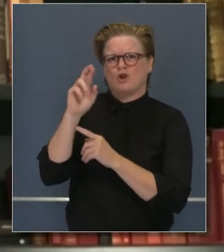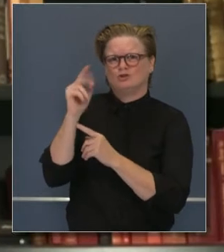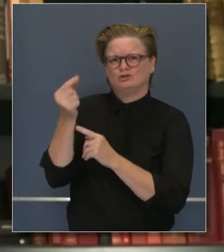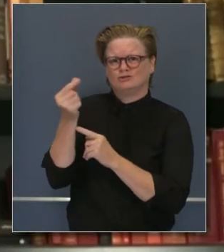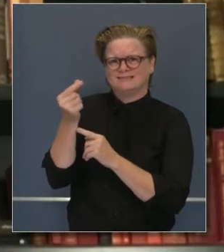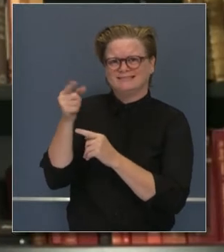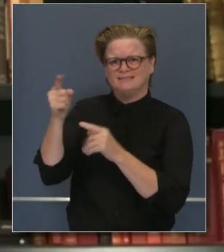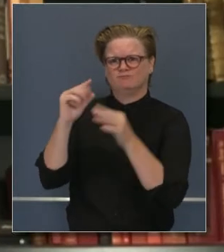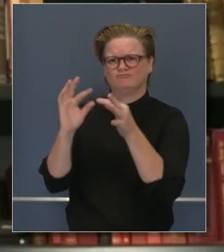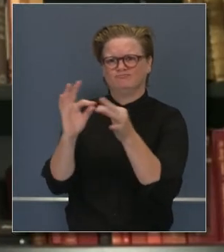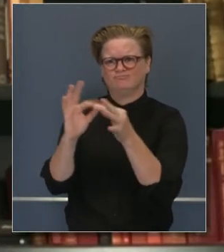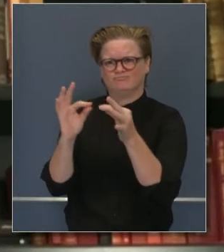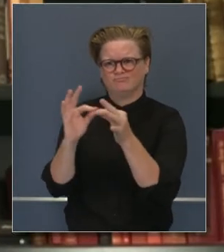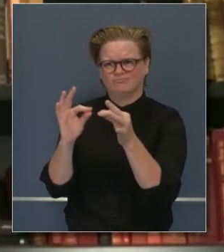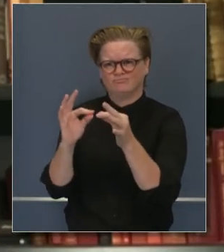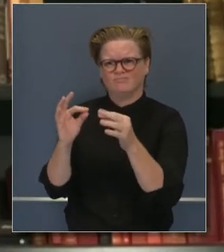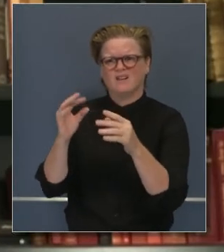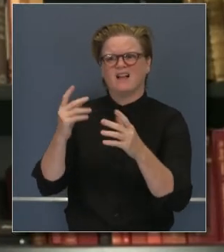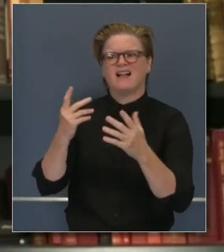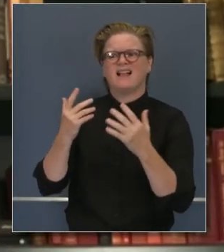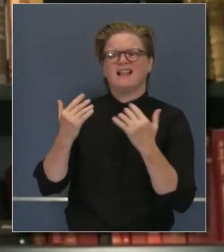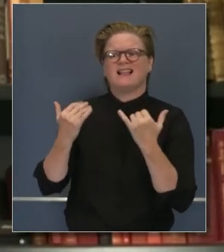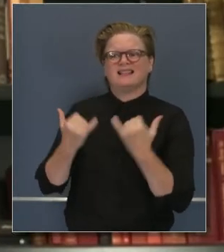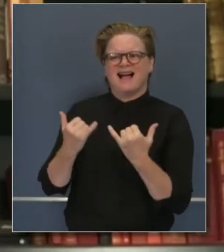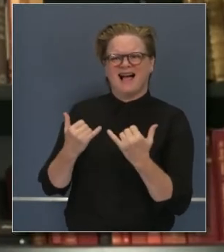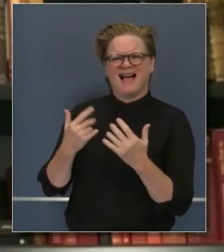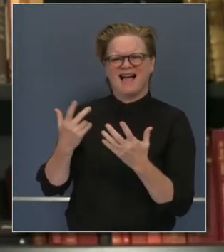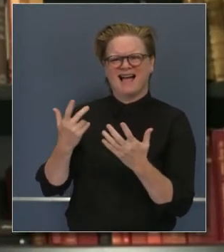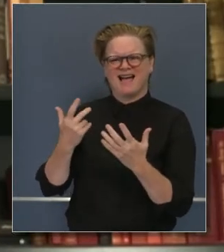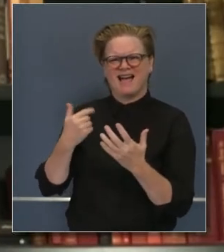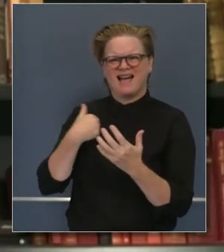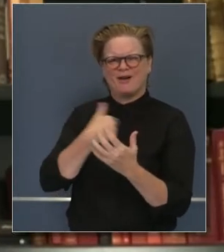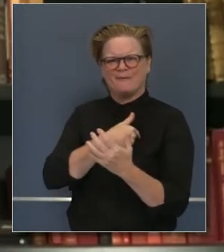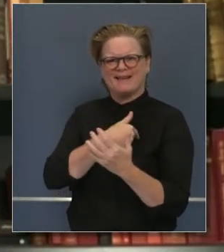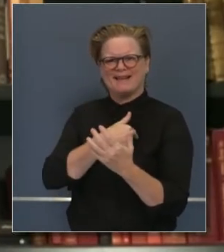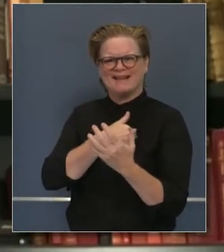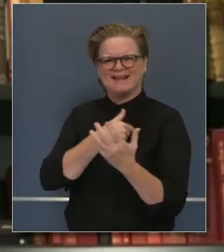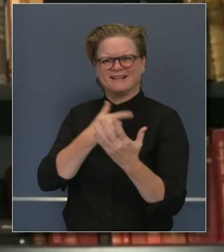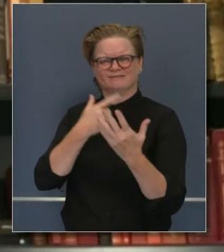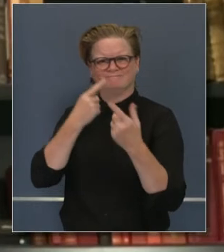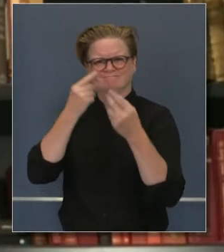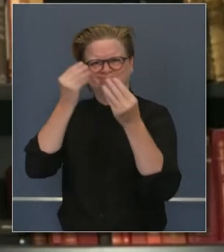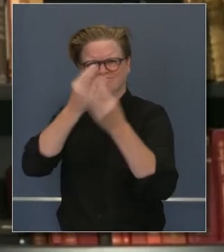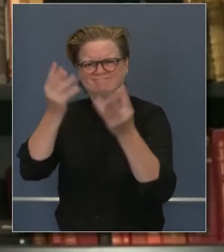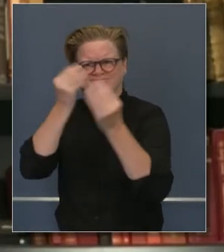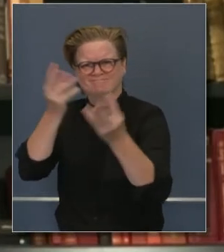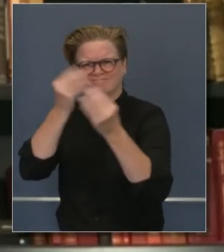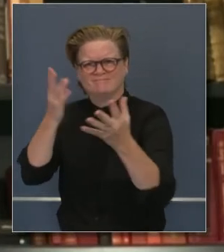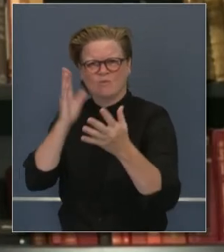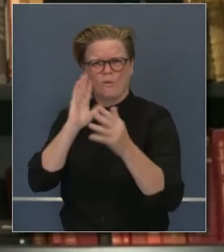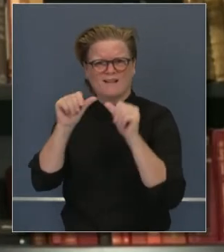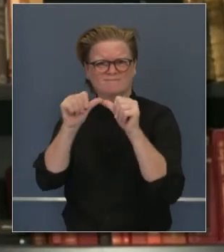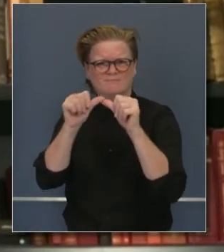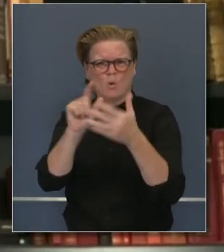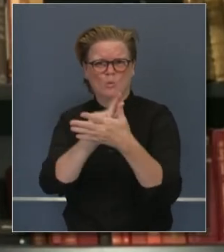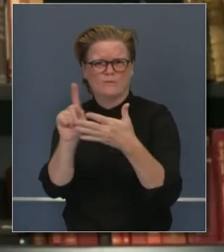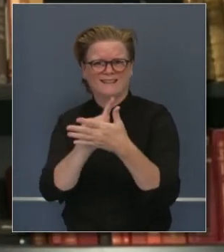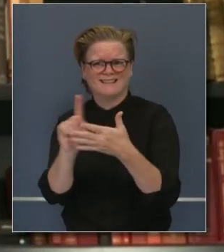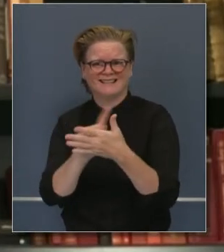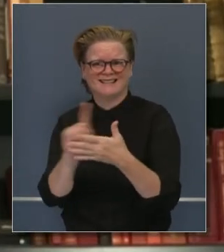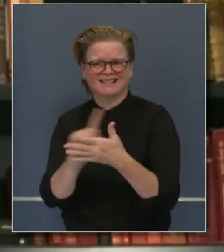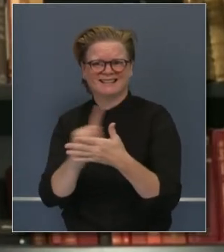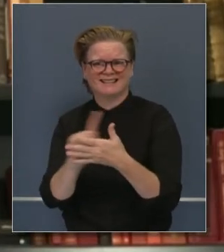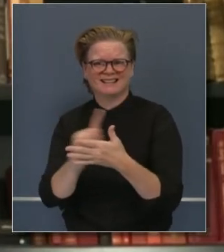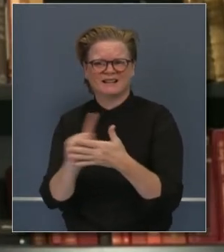Indicamos que en tiempo real seguiremos evaluando si acaso íbamos a hacer movimiento entre los niveles en base a los